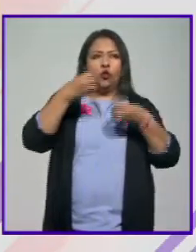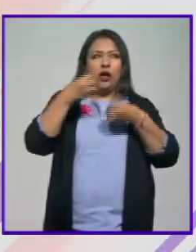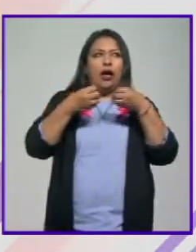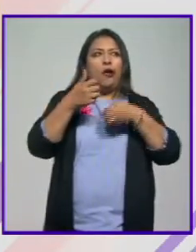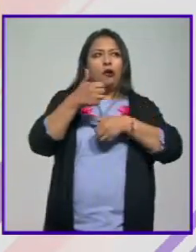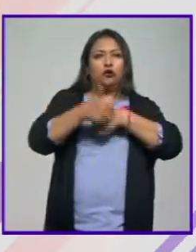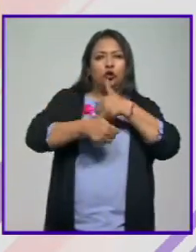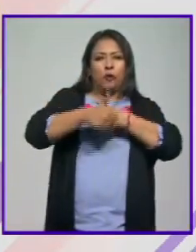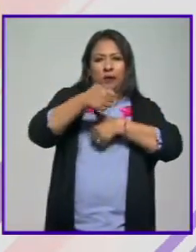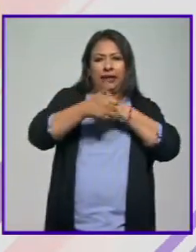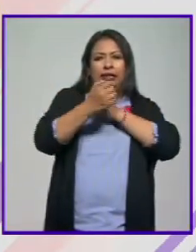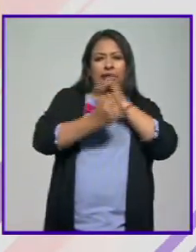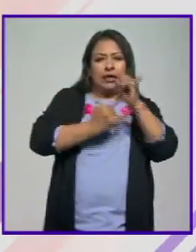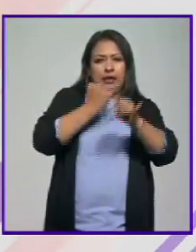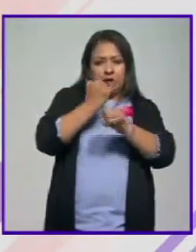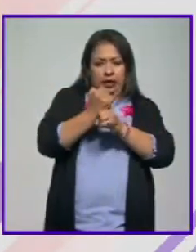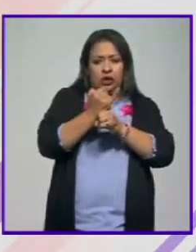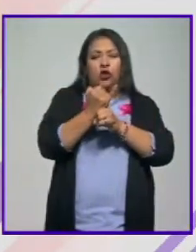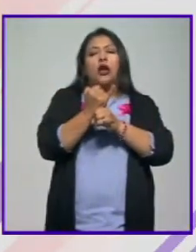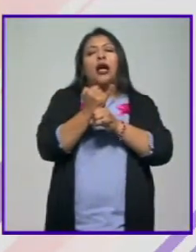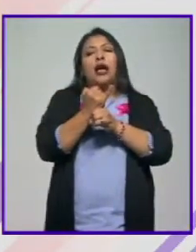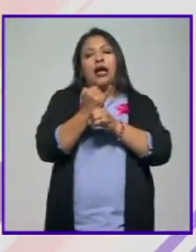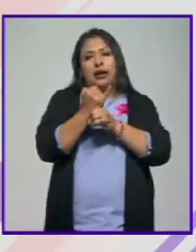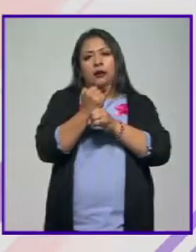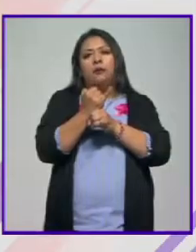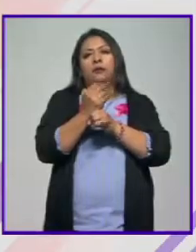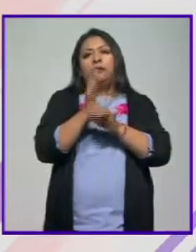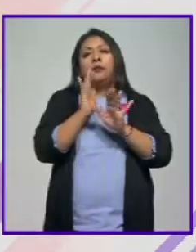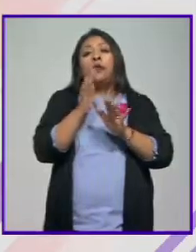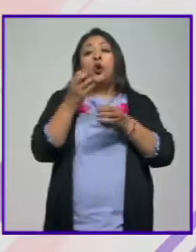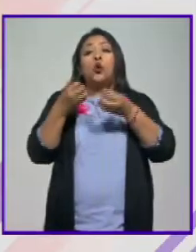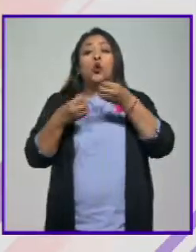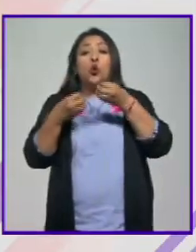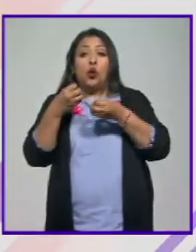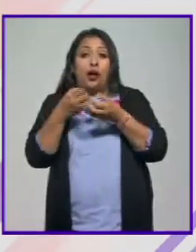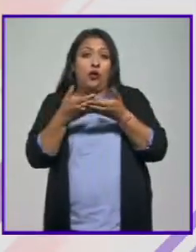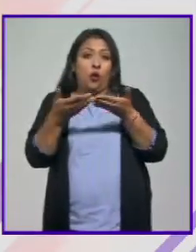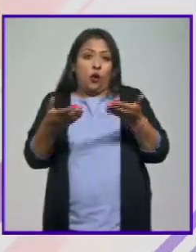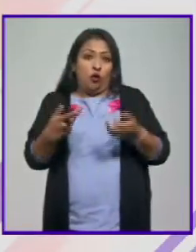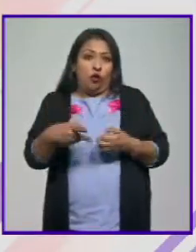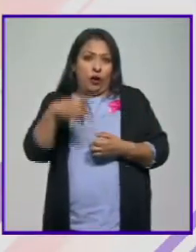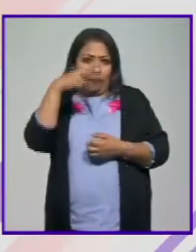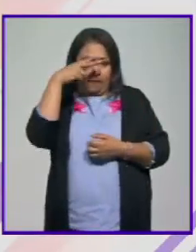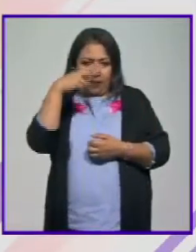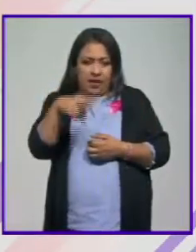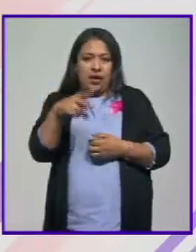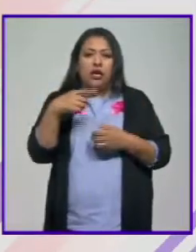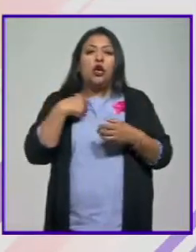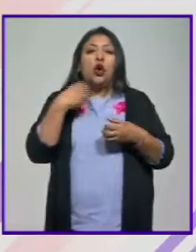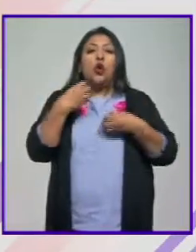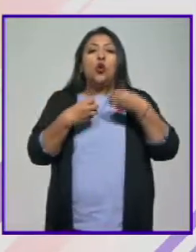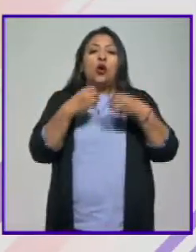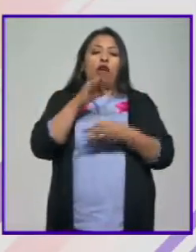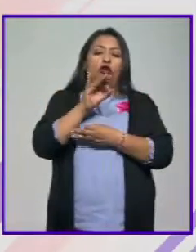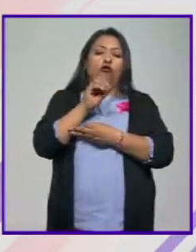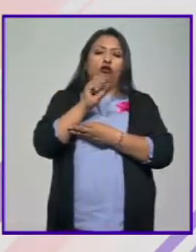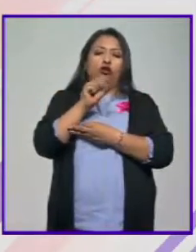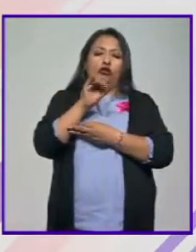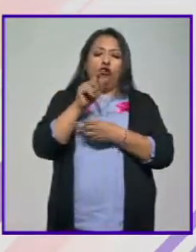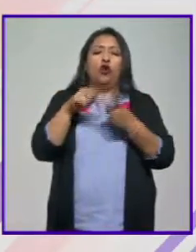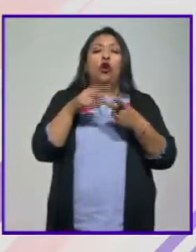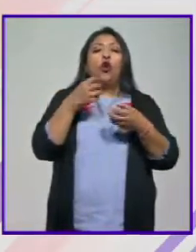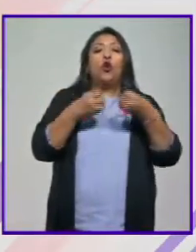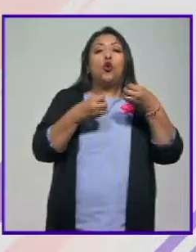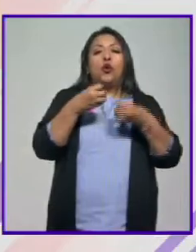competencia internacional del jurado ahora México del jurado Fósforo y del